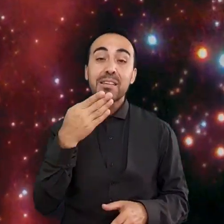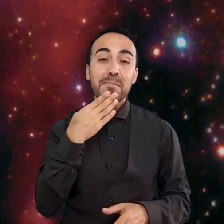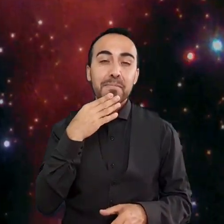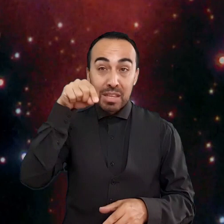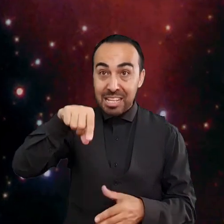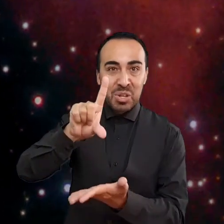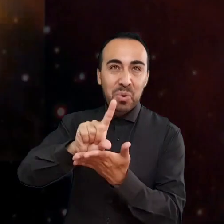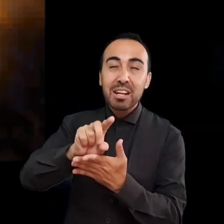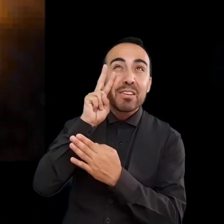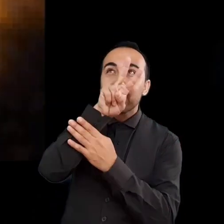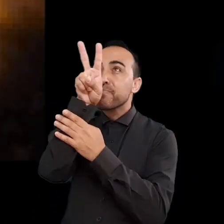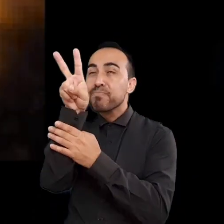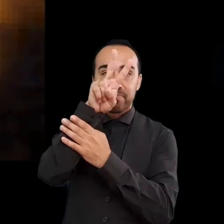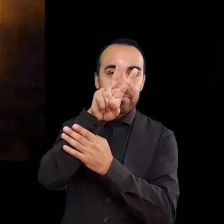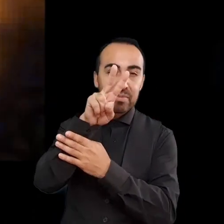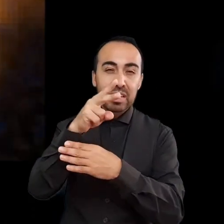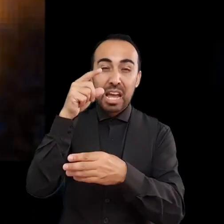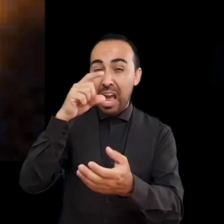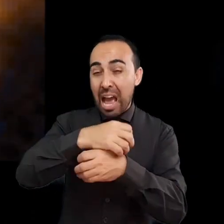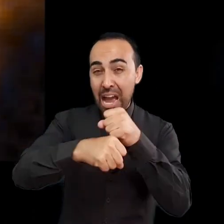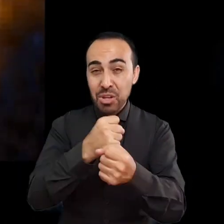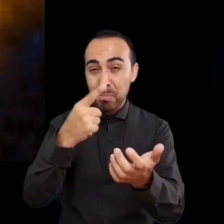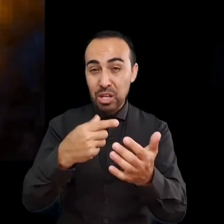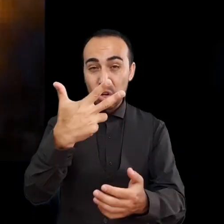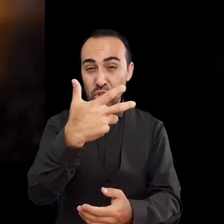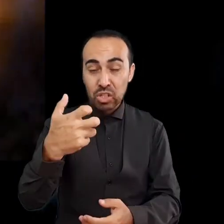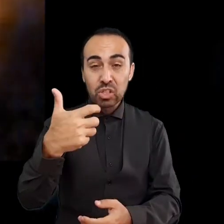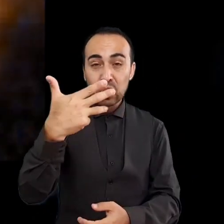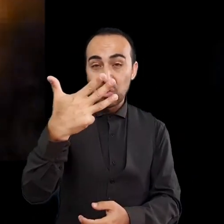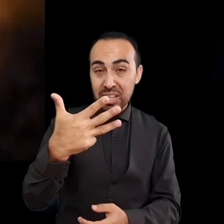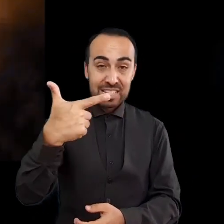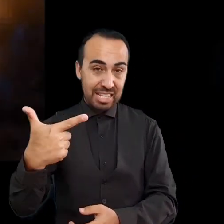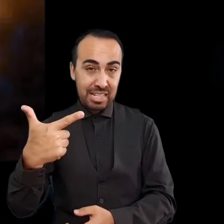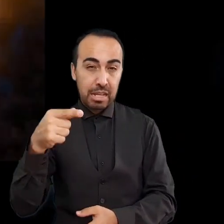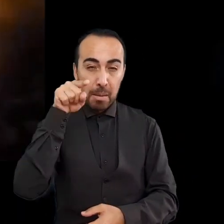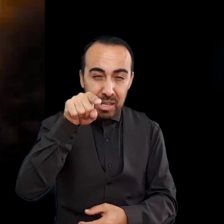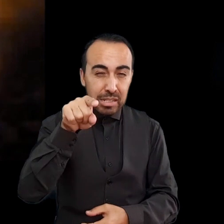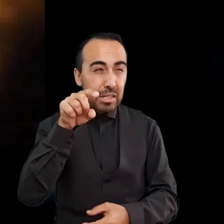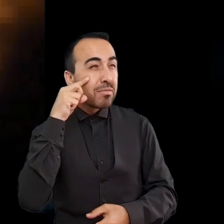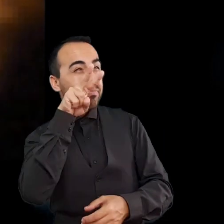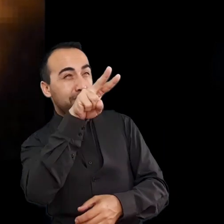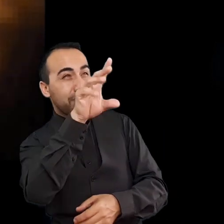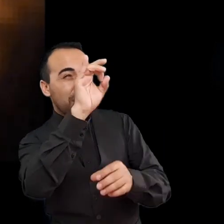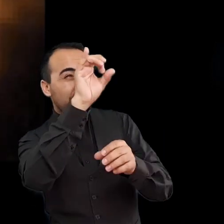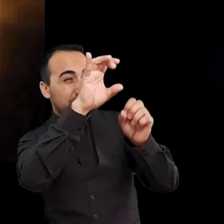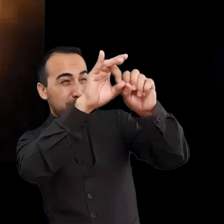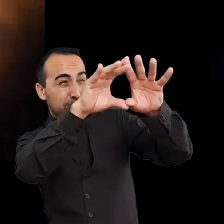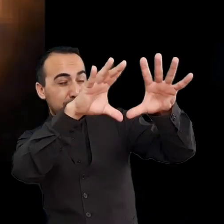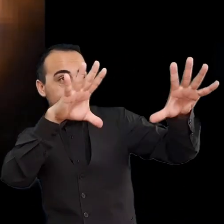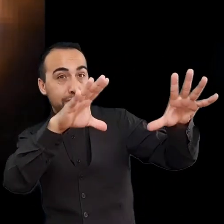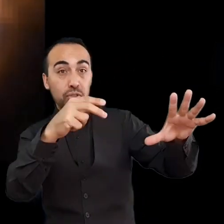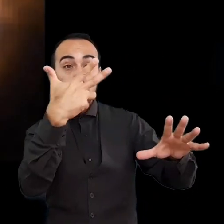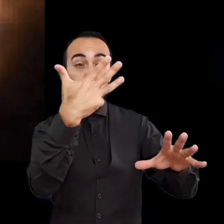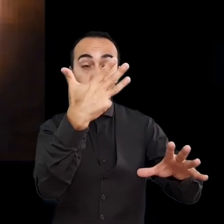material altamente ionizado 90 días después del momento de la explosión inicial, alcanzando un máximo en su intensidad